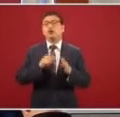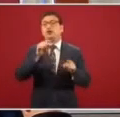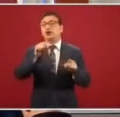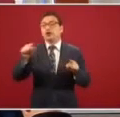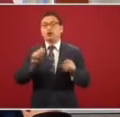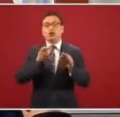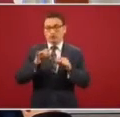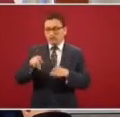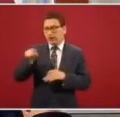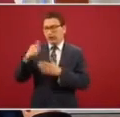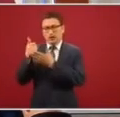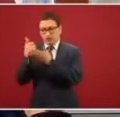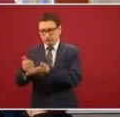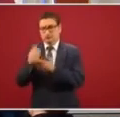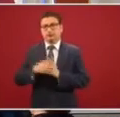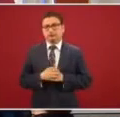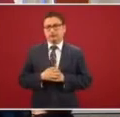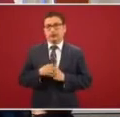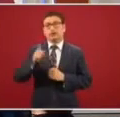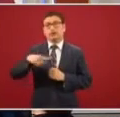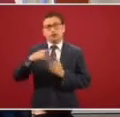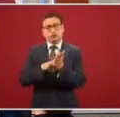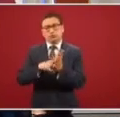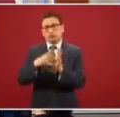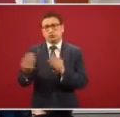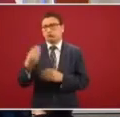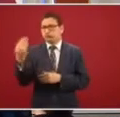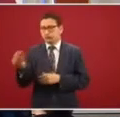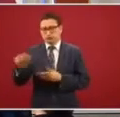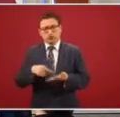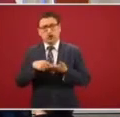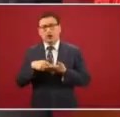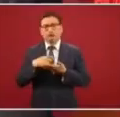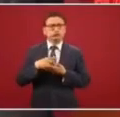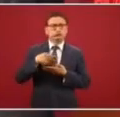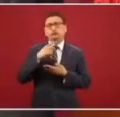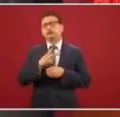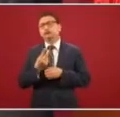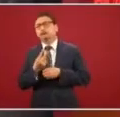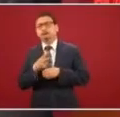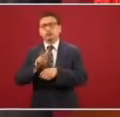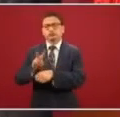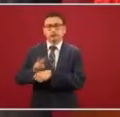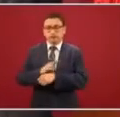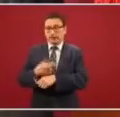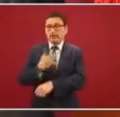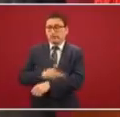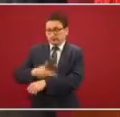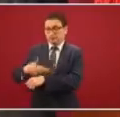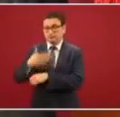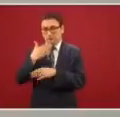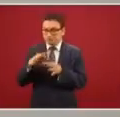les daremos su acusa para que puedan posteriormente estar al tanto de su trámite. Y la idea es que en estos